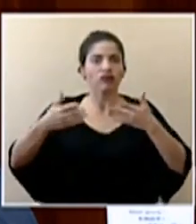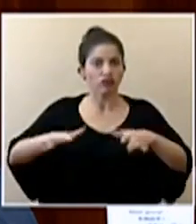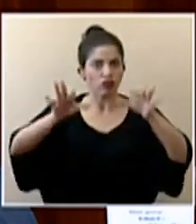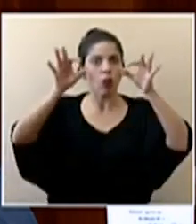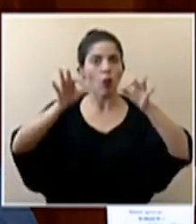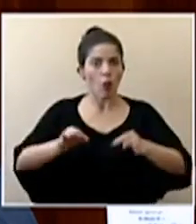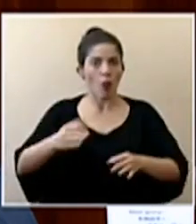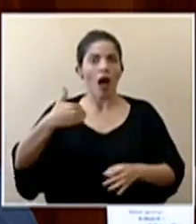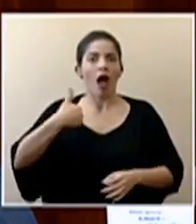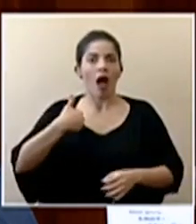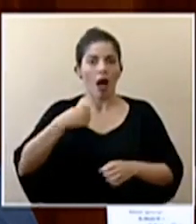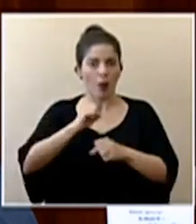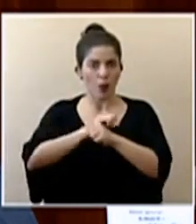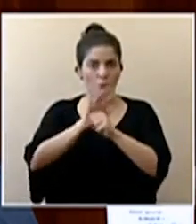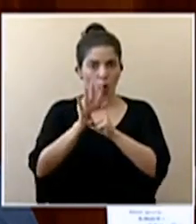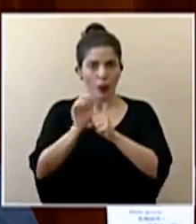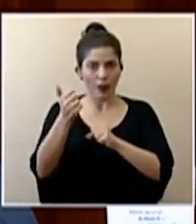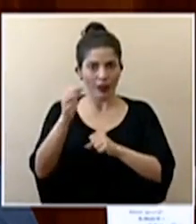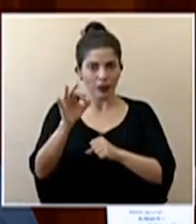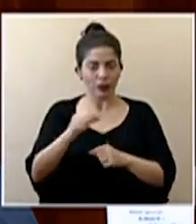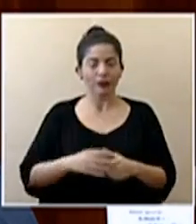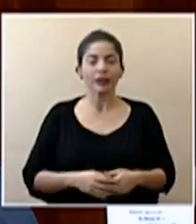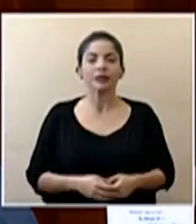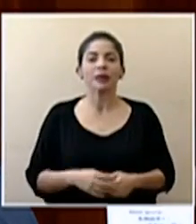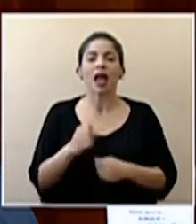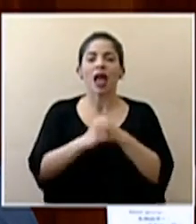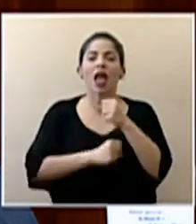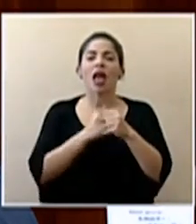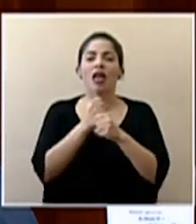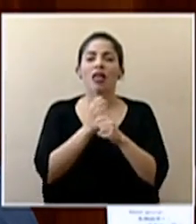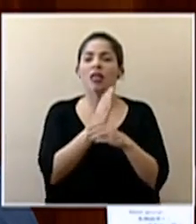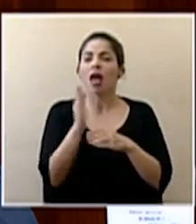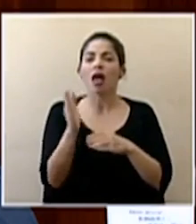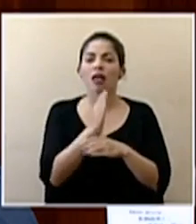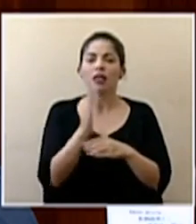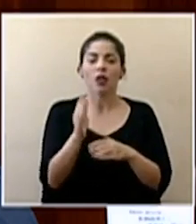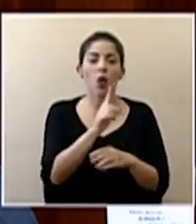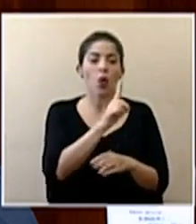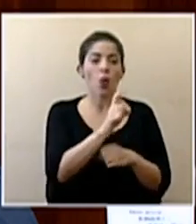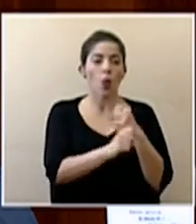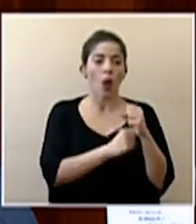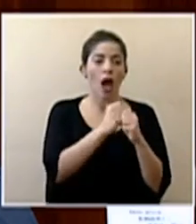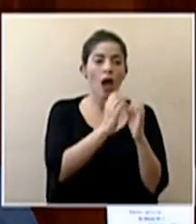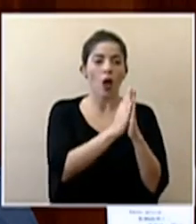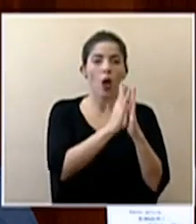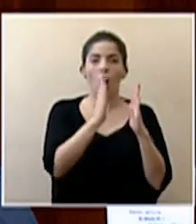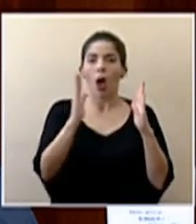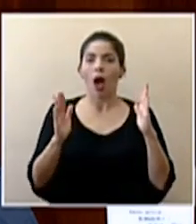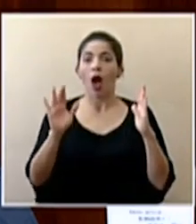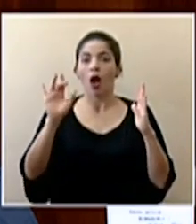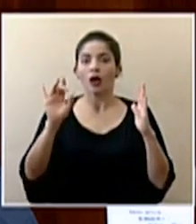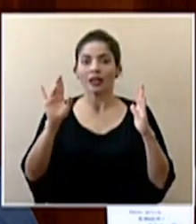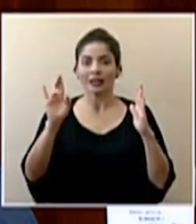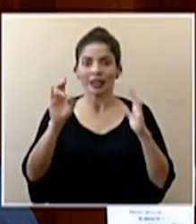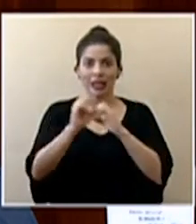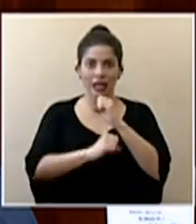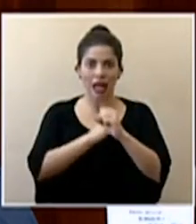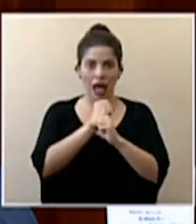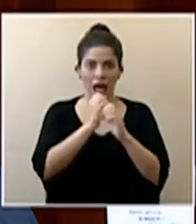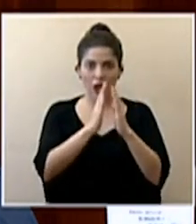COVID-19 con un rango de edad que va desde el año hasta los 87 años.